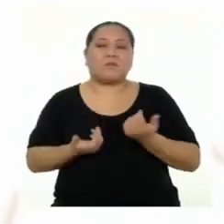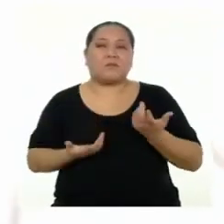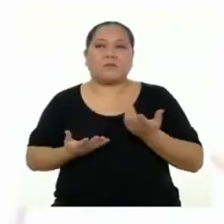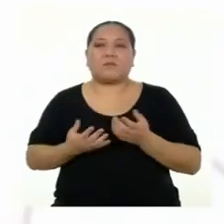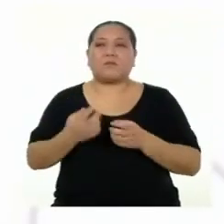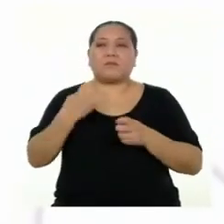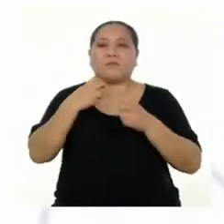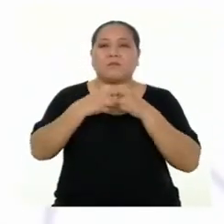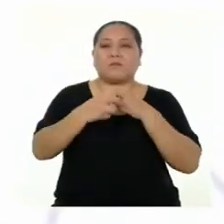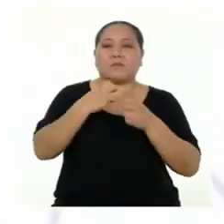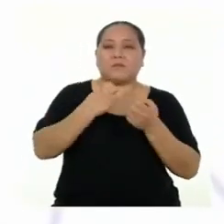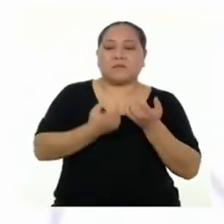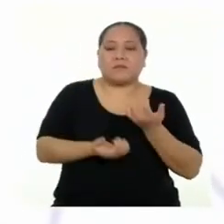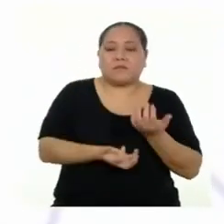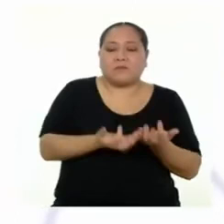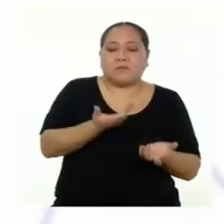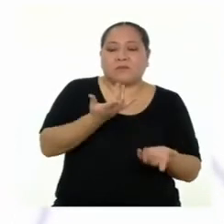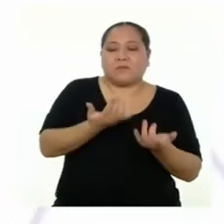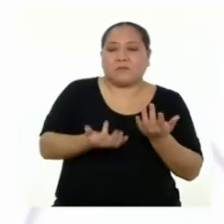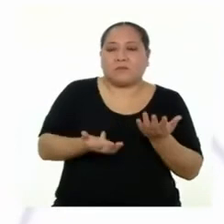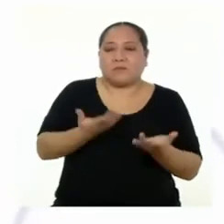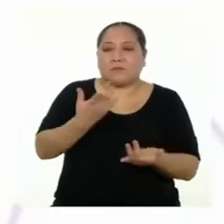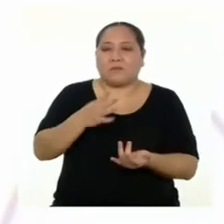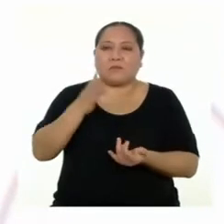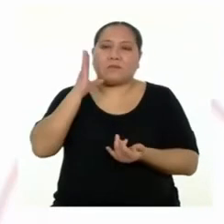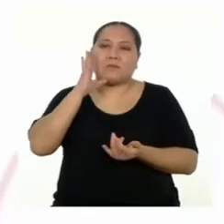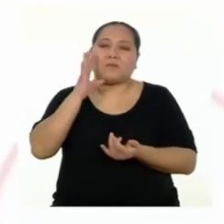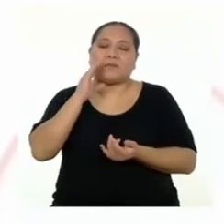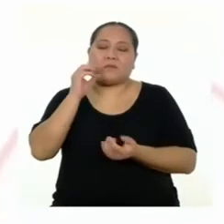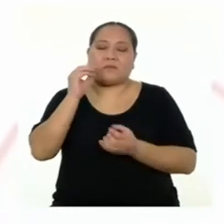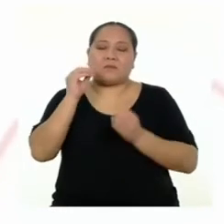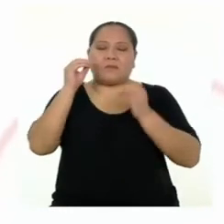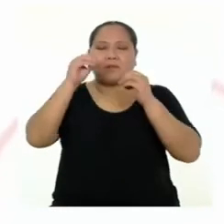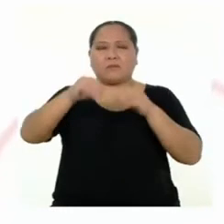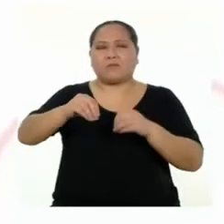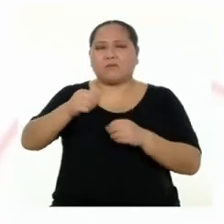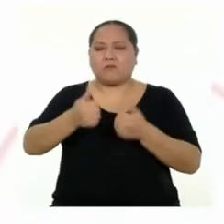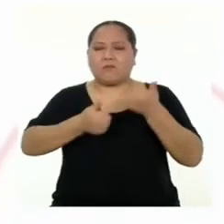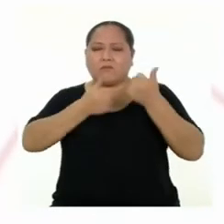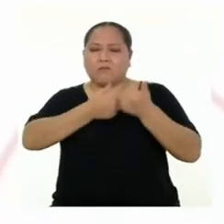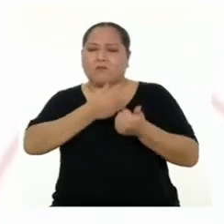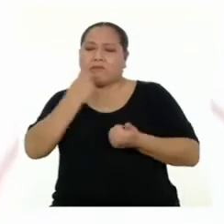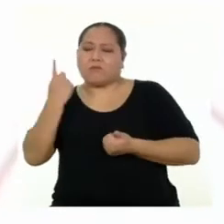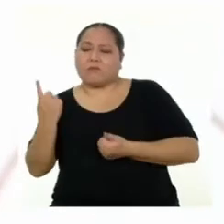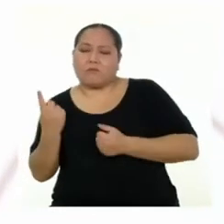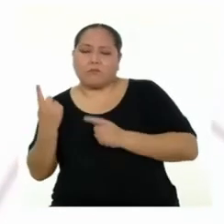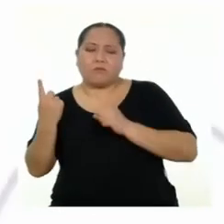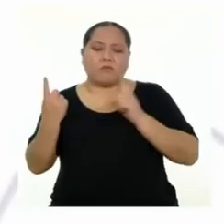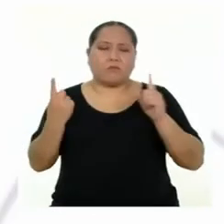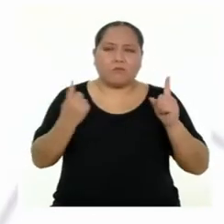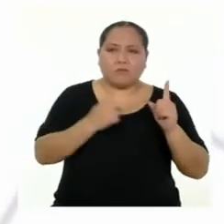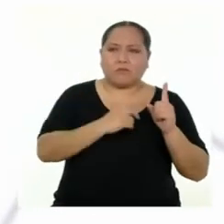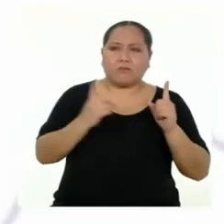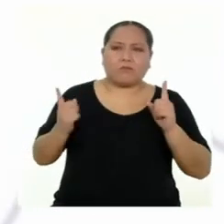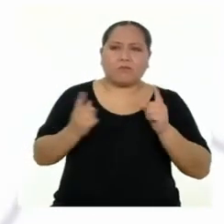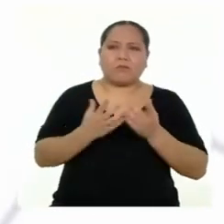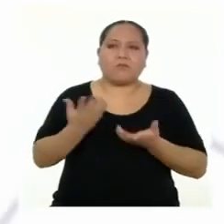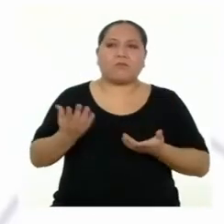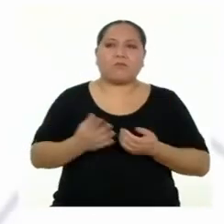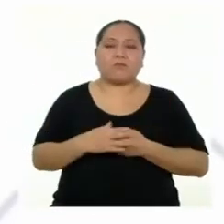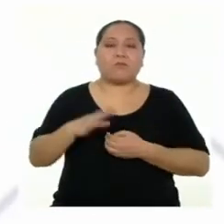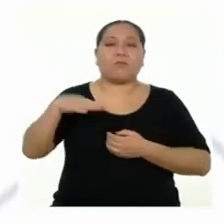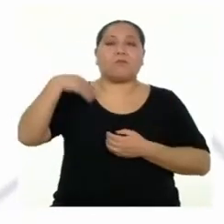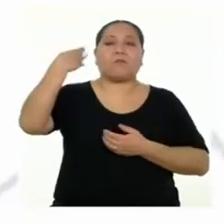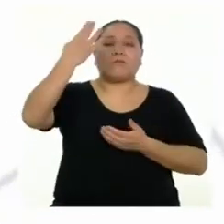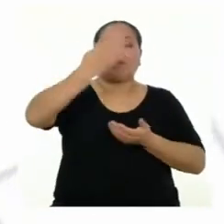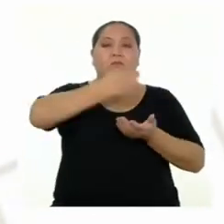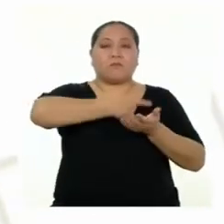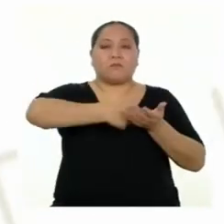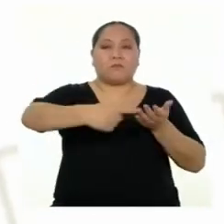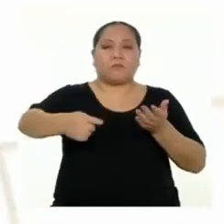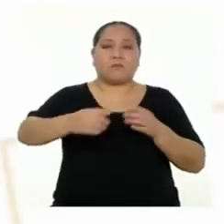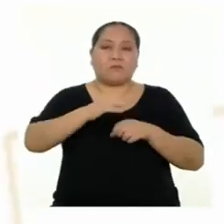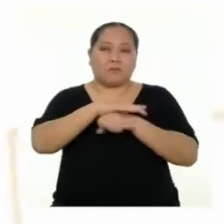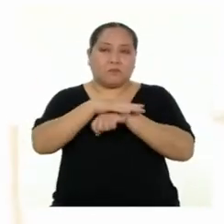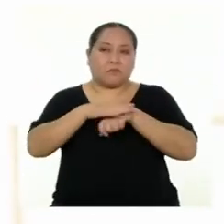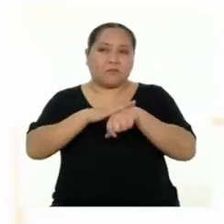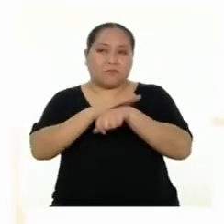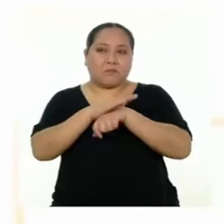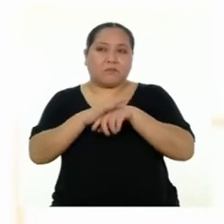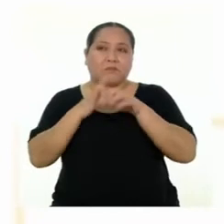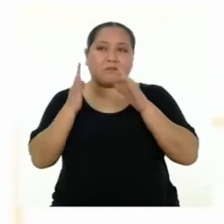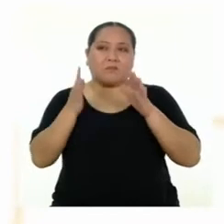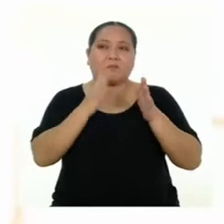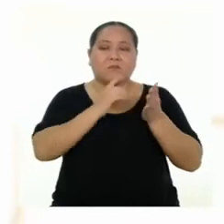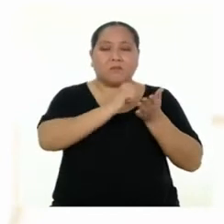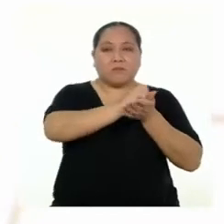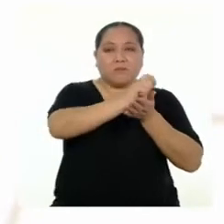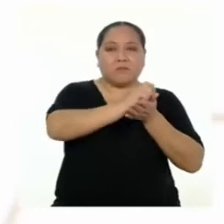quema de basura y asumiremos una postura frente a la situación presentada. La siguiente semana, planificaremos y